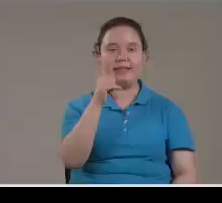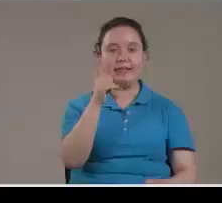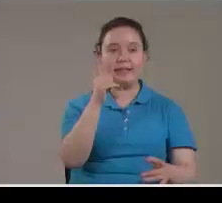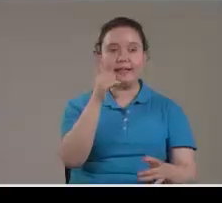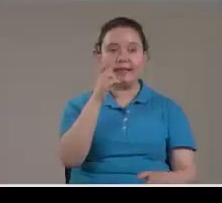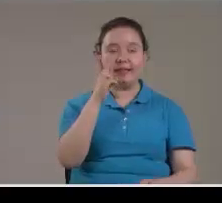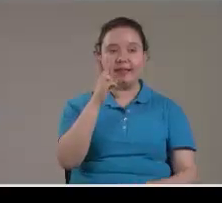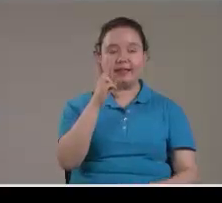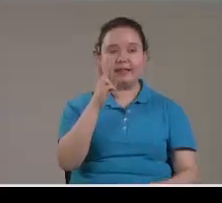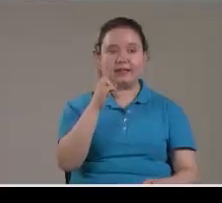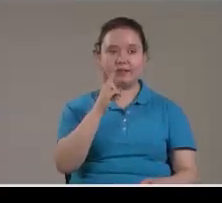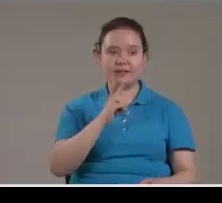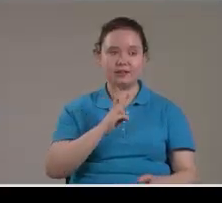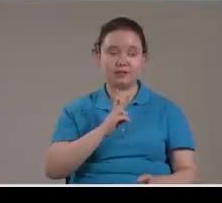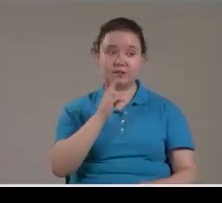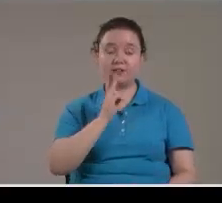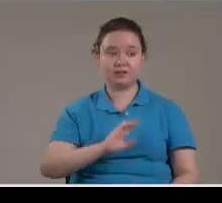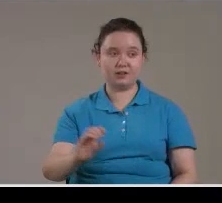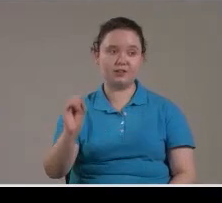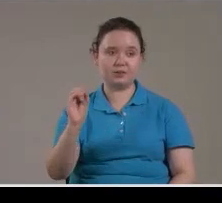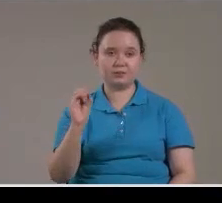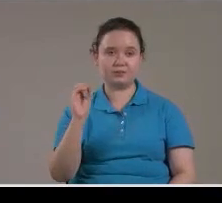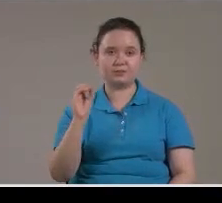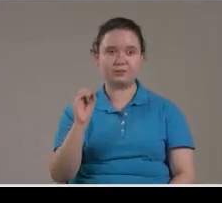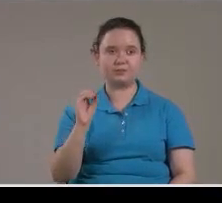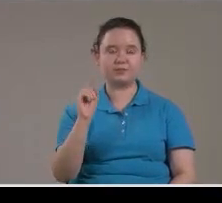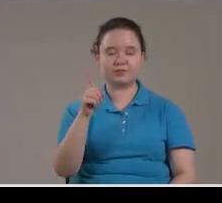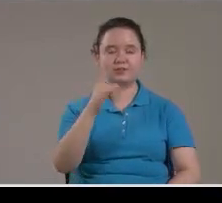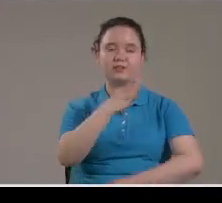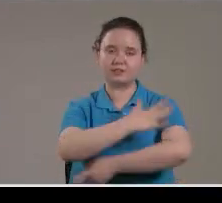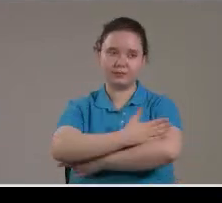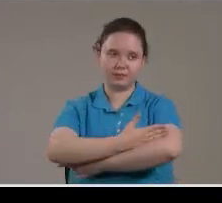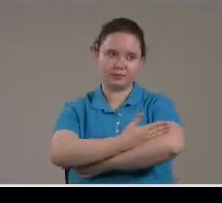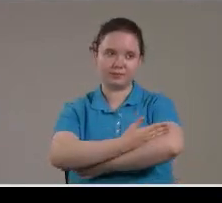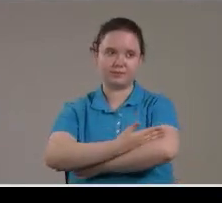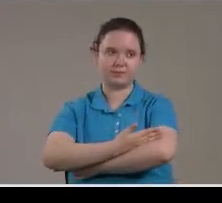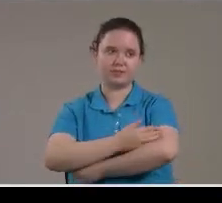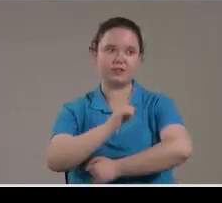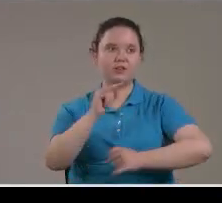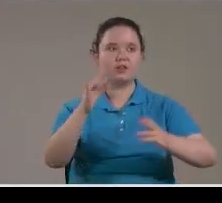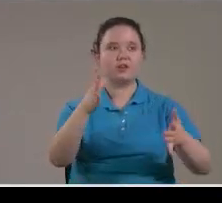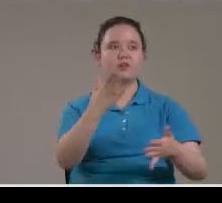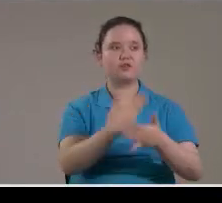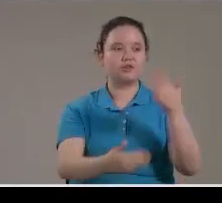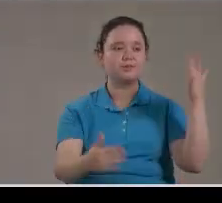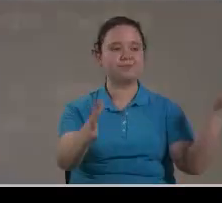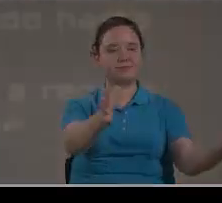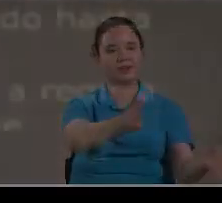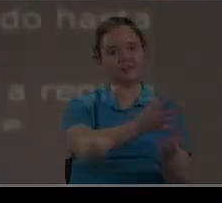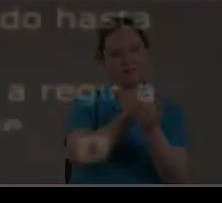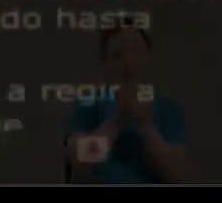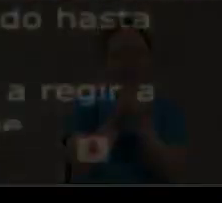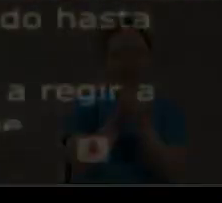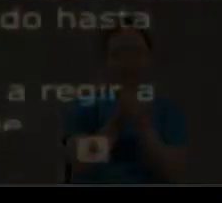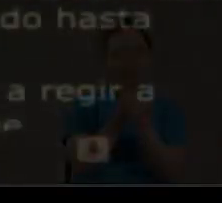Usted Usted verdad Usted me dijo Que usted era el niño Fue arrebatado